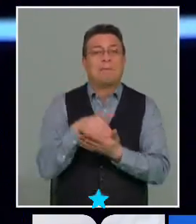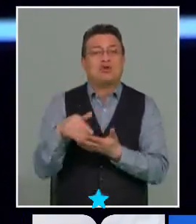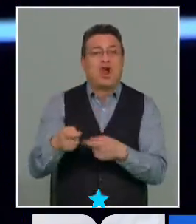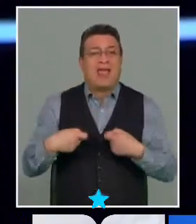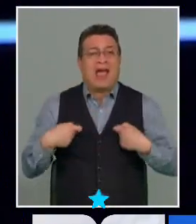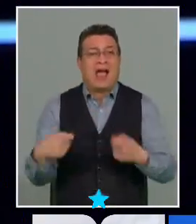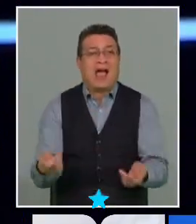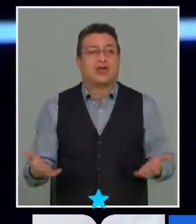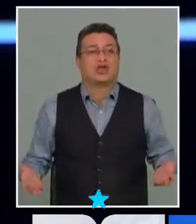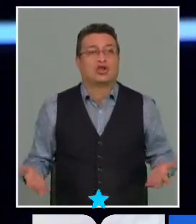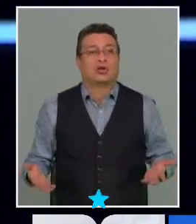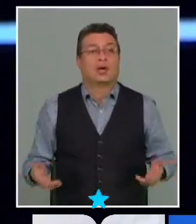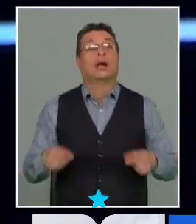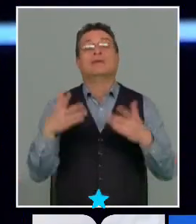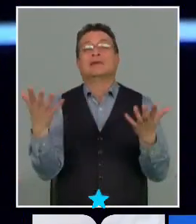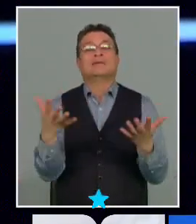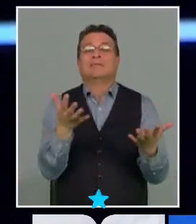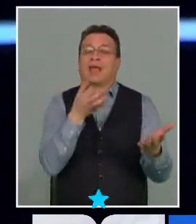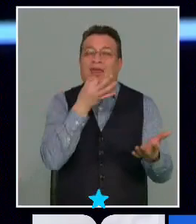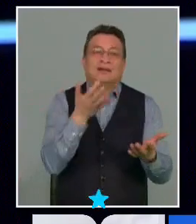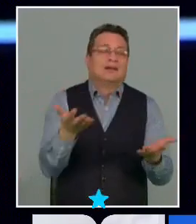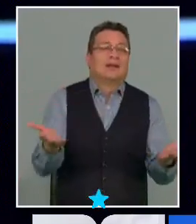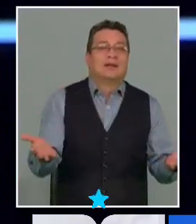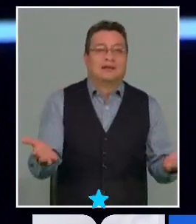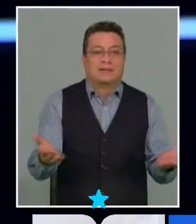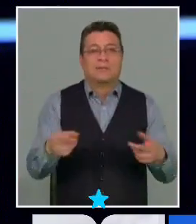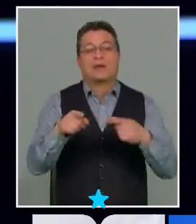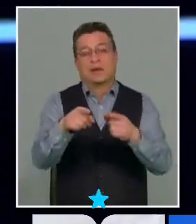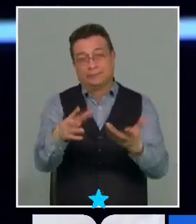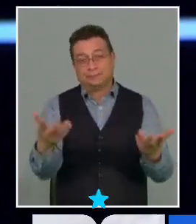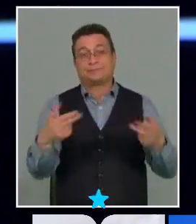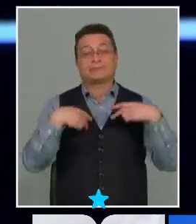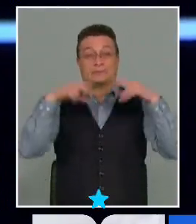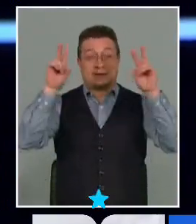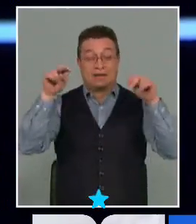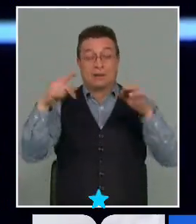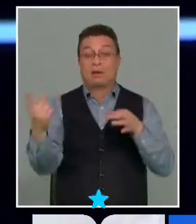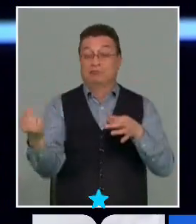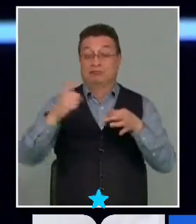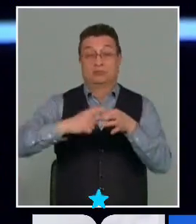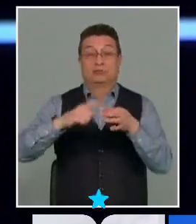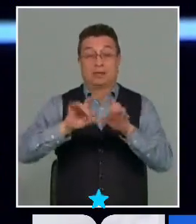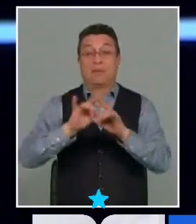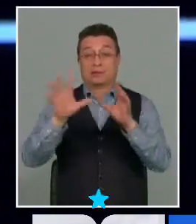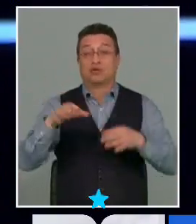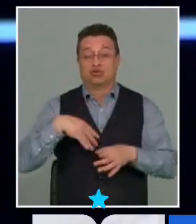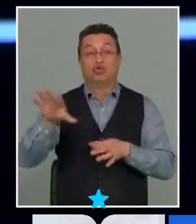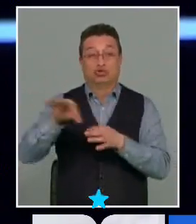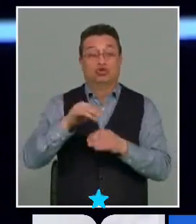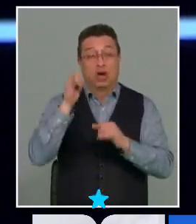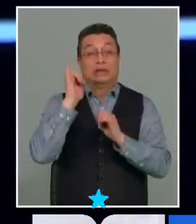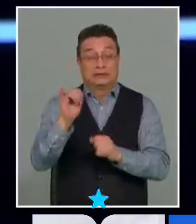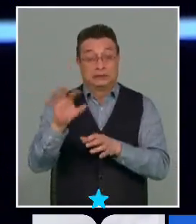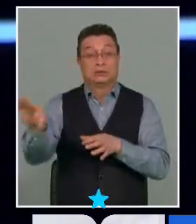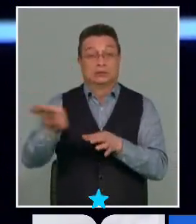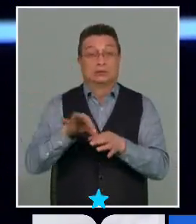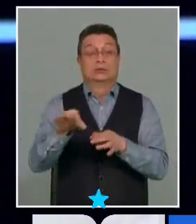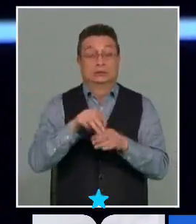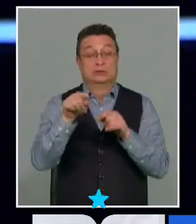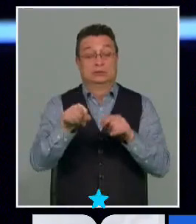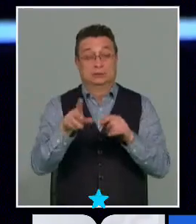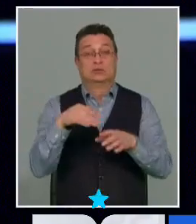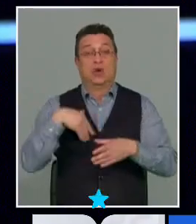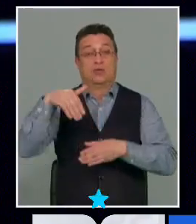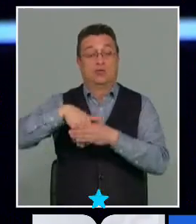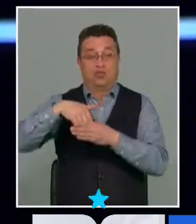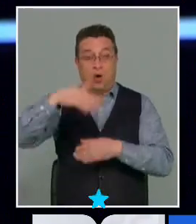entonces ¿de qué estamos hablando? por ejemplo también en materia de escaños reservados nosotros sí estamos por los escaños reservados en instancias de